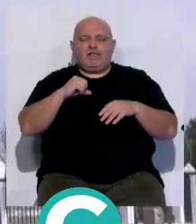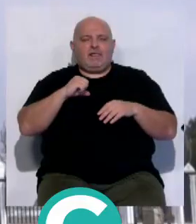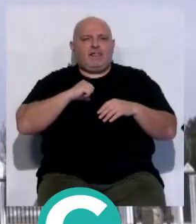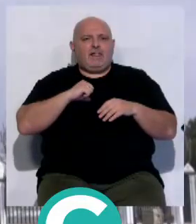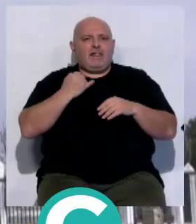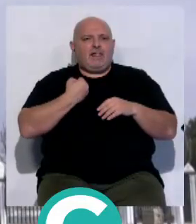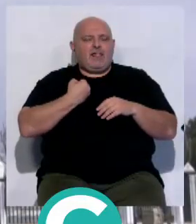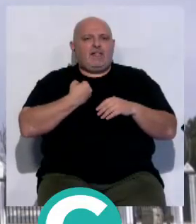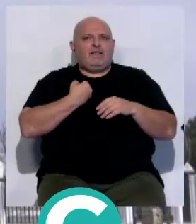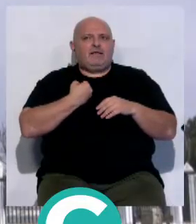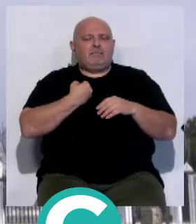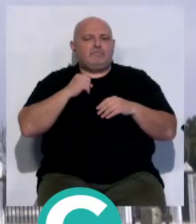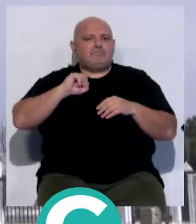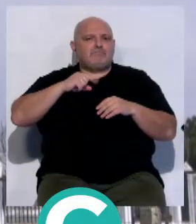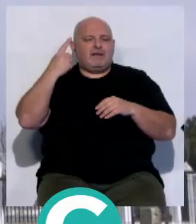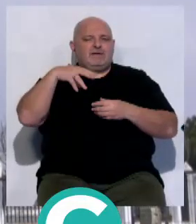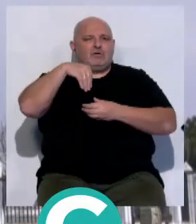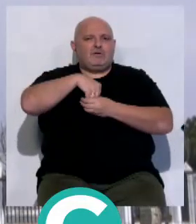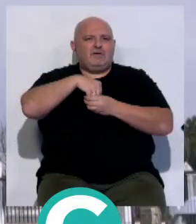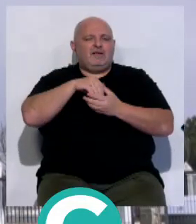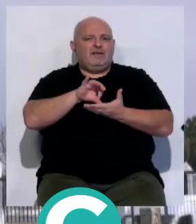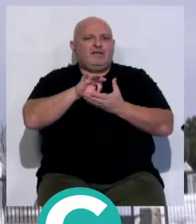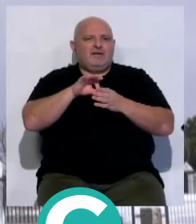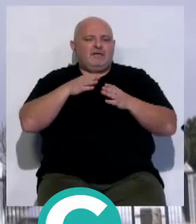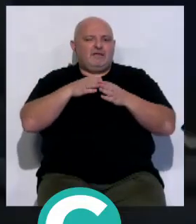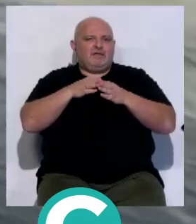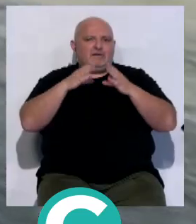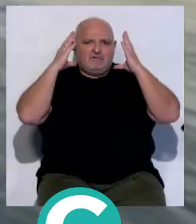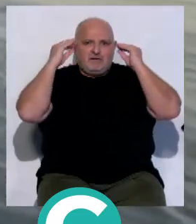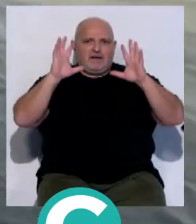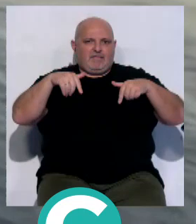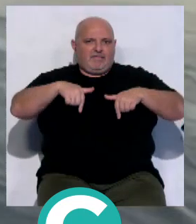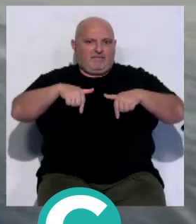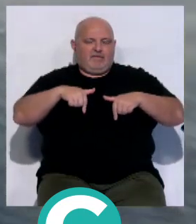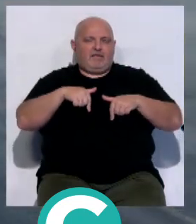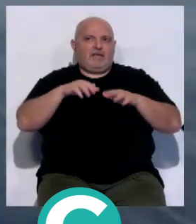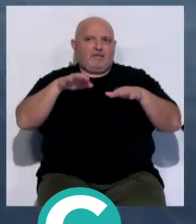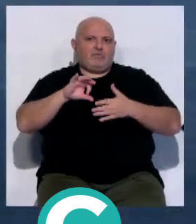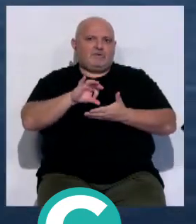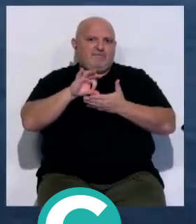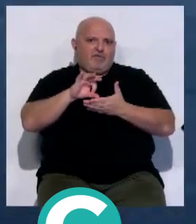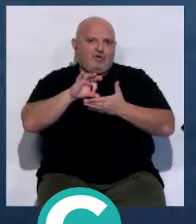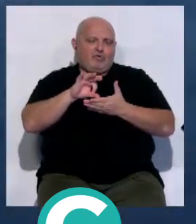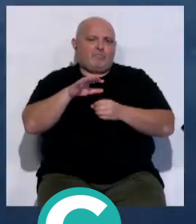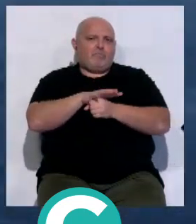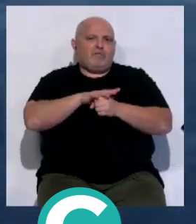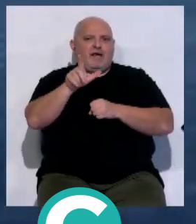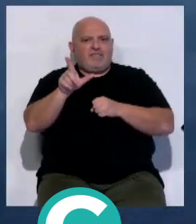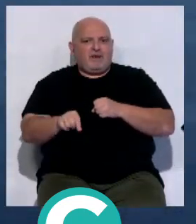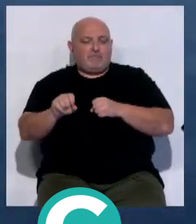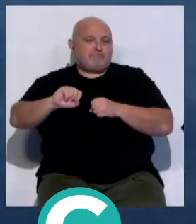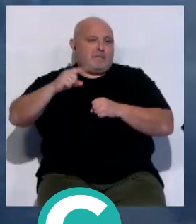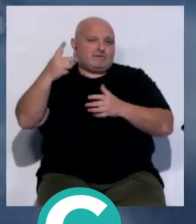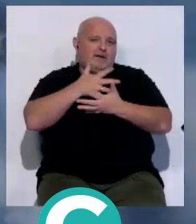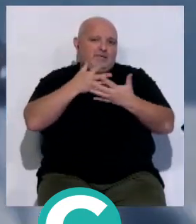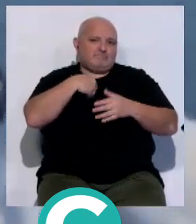el mayor número de componentes del Servicio Marítimo de la Guardia Civil están en Cádiz. Cádiz tenemos un servicio marítimo provincial en Algeciras, que es el más